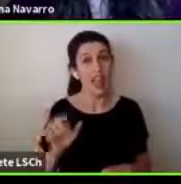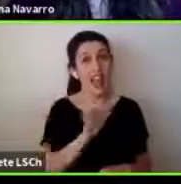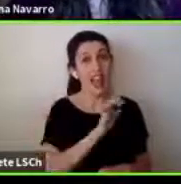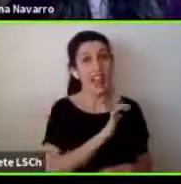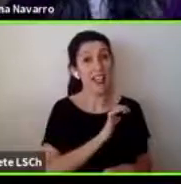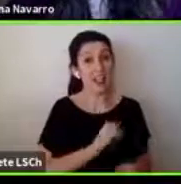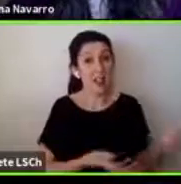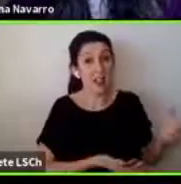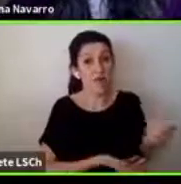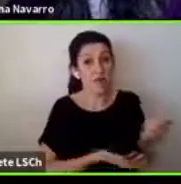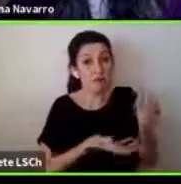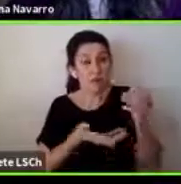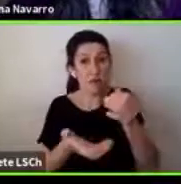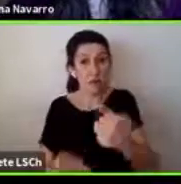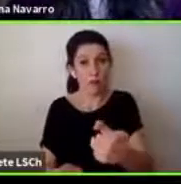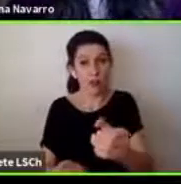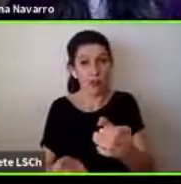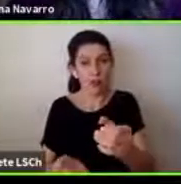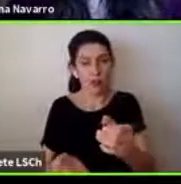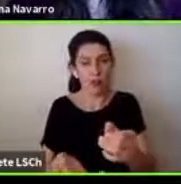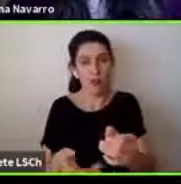posibilidades para que se pueda seguir